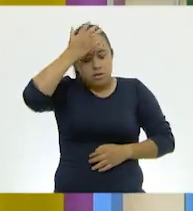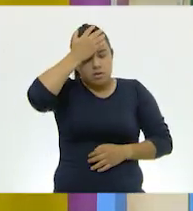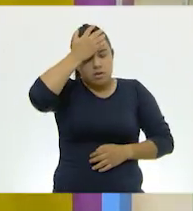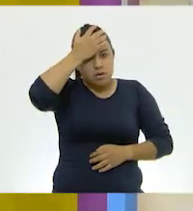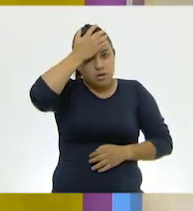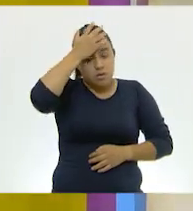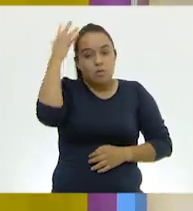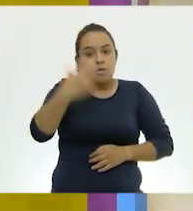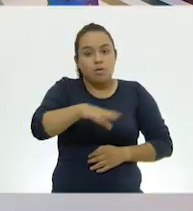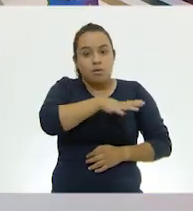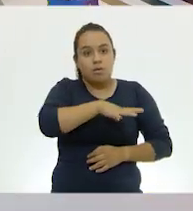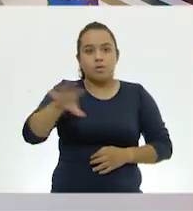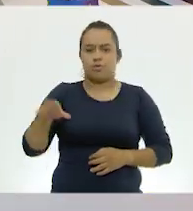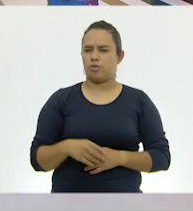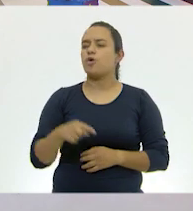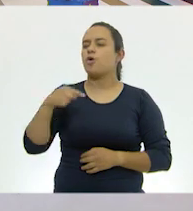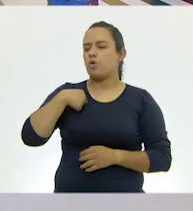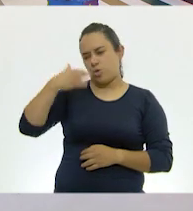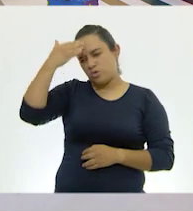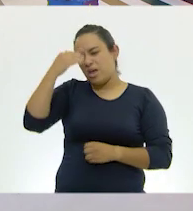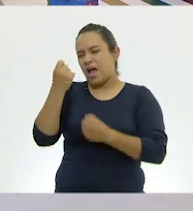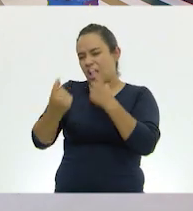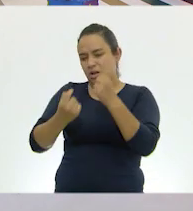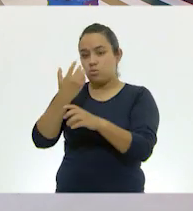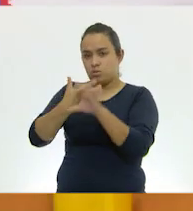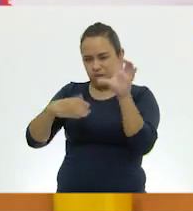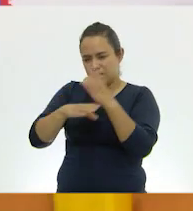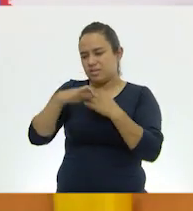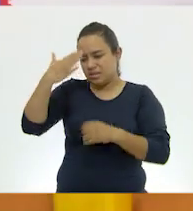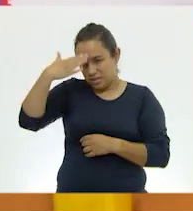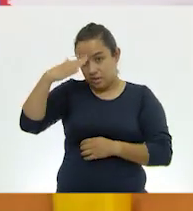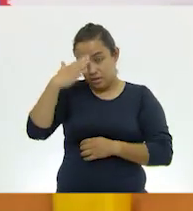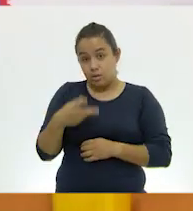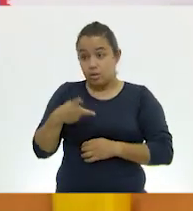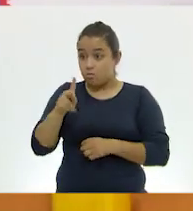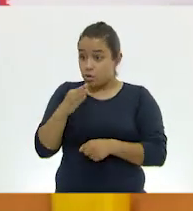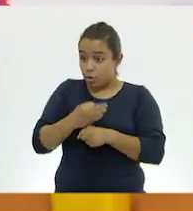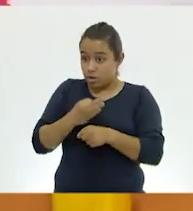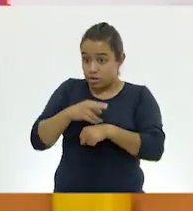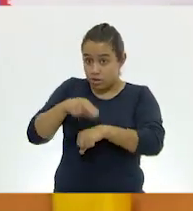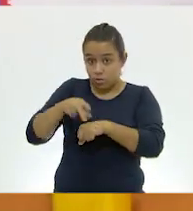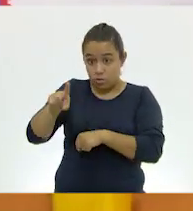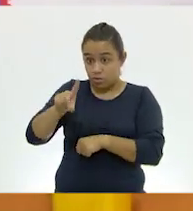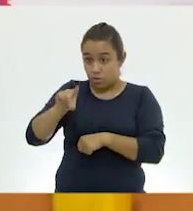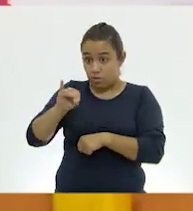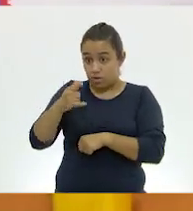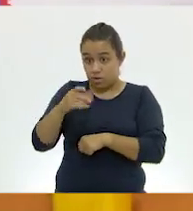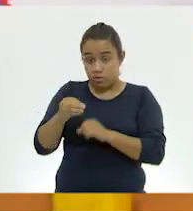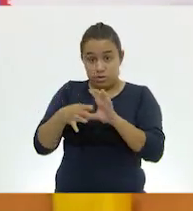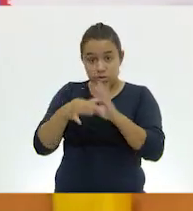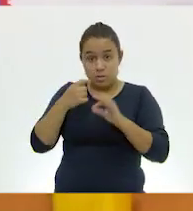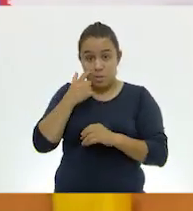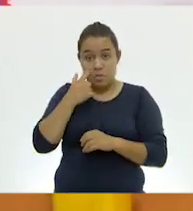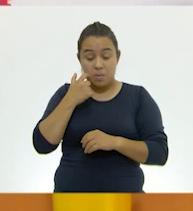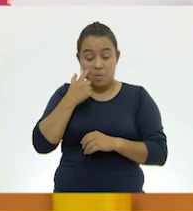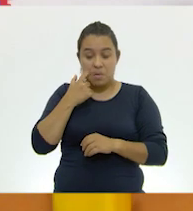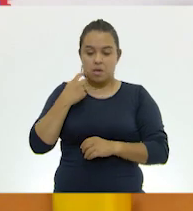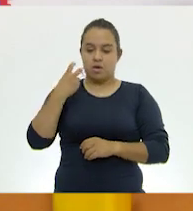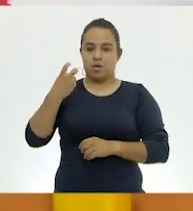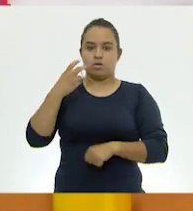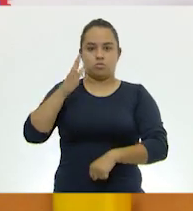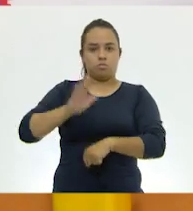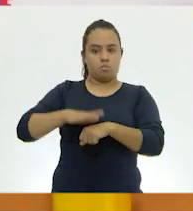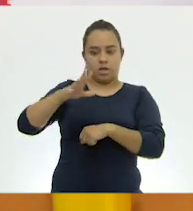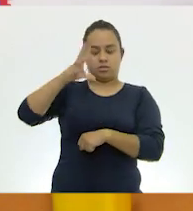¡Qué impresionante! Yo también sabía como algunas cosas, pero creo que todo lo que nos dijo el doctor Diego nos va a hacer que nos quede